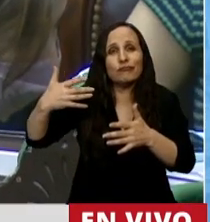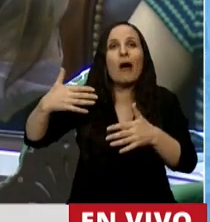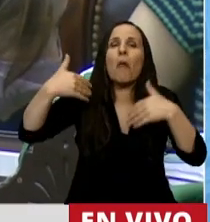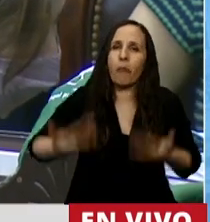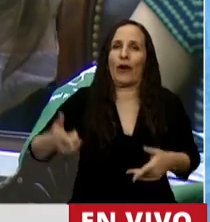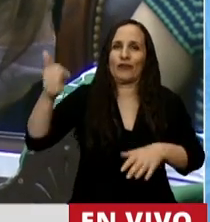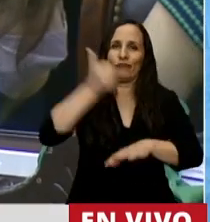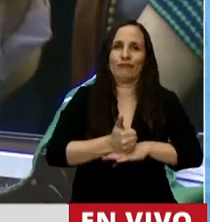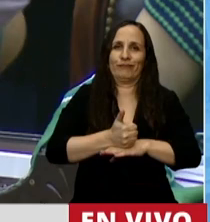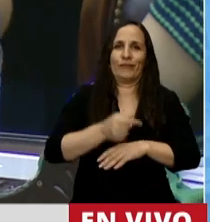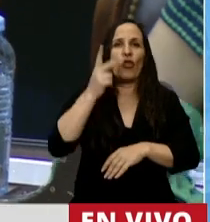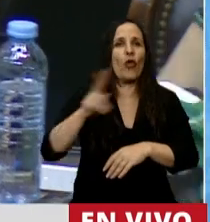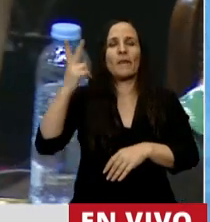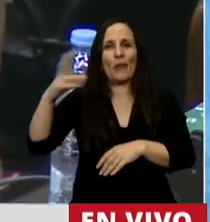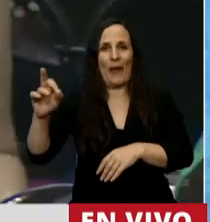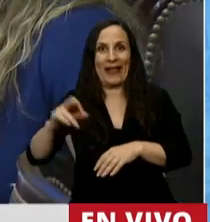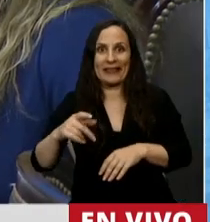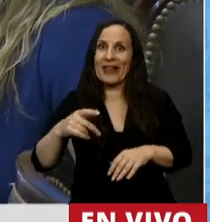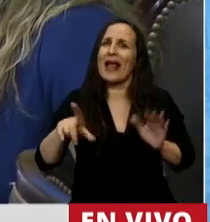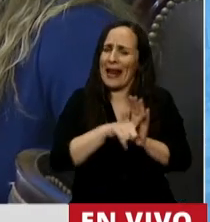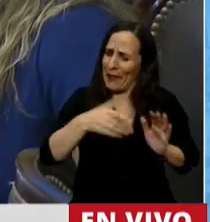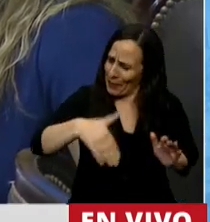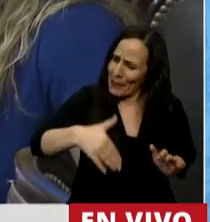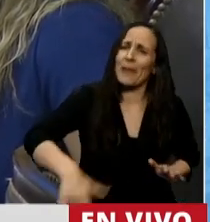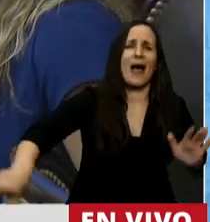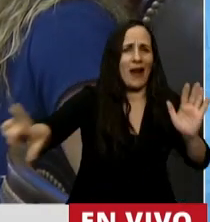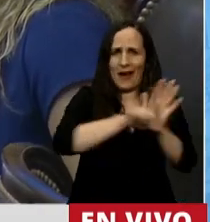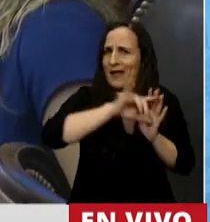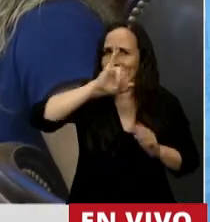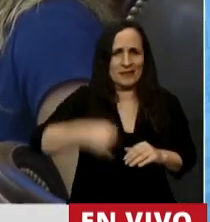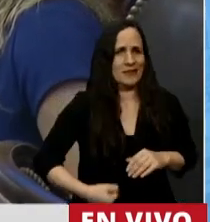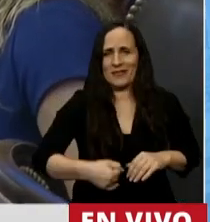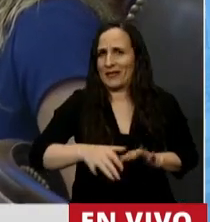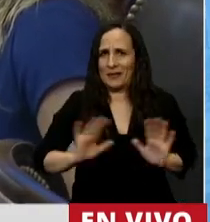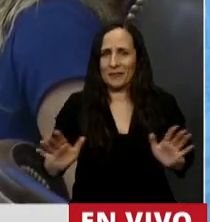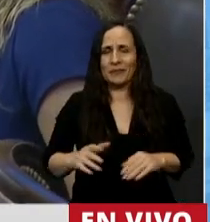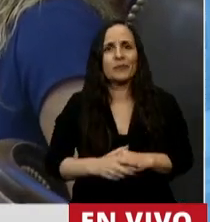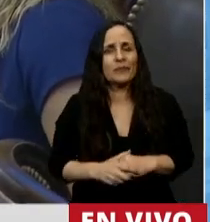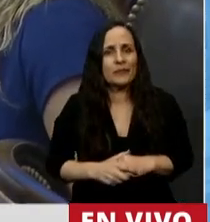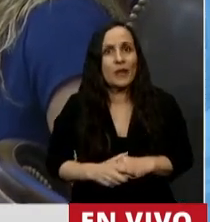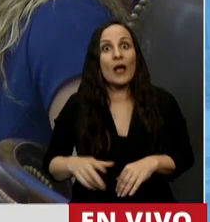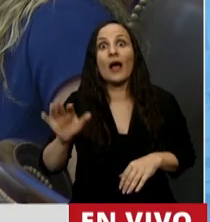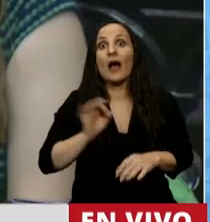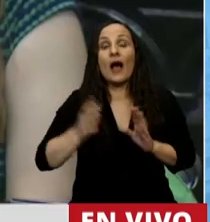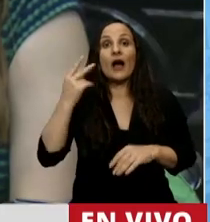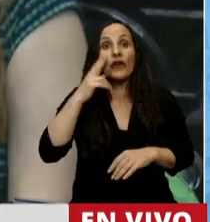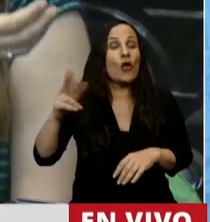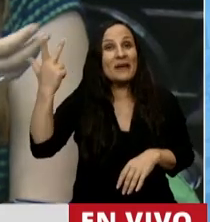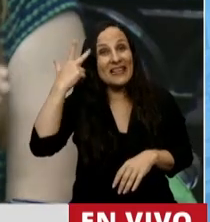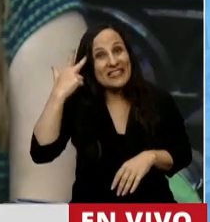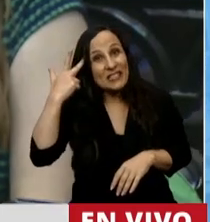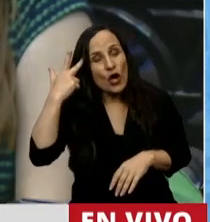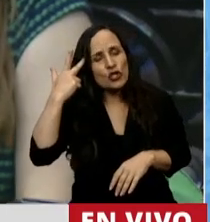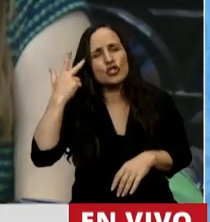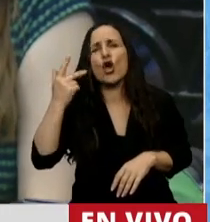2020 en una ley que por fin va a ser ley. En el 2018 sabíamos que eso que